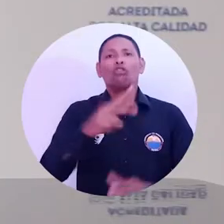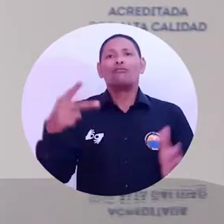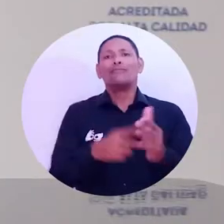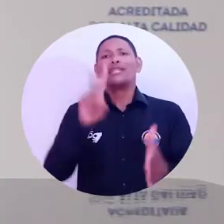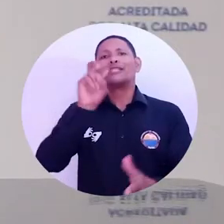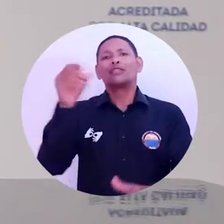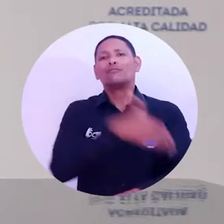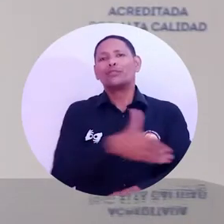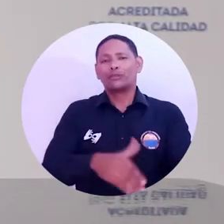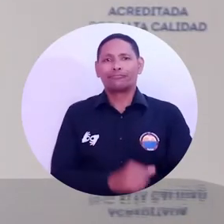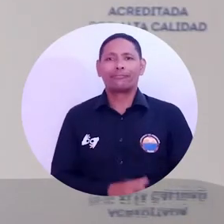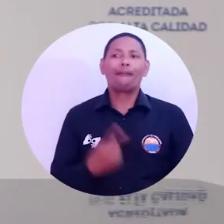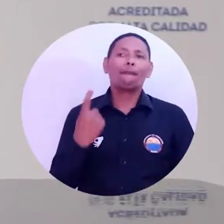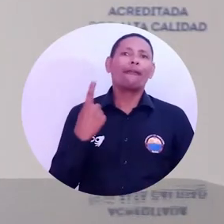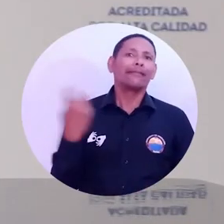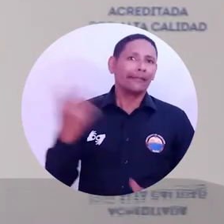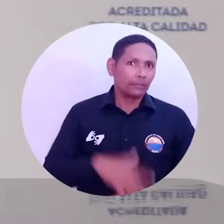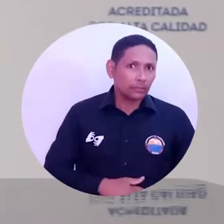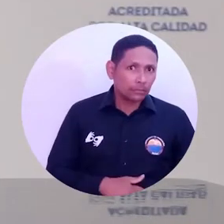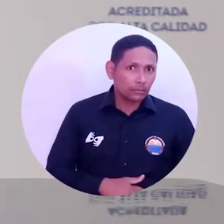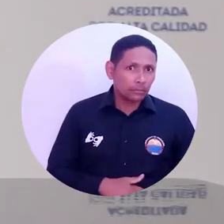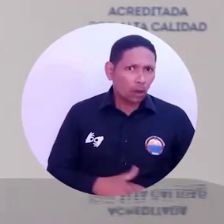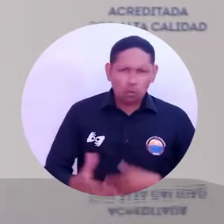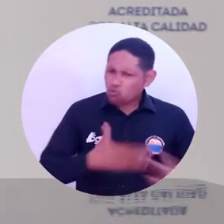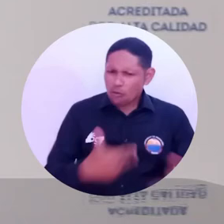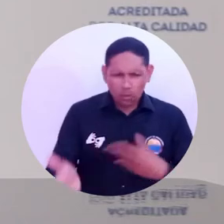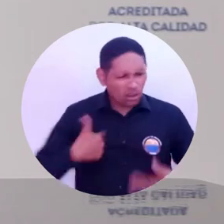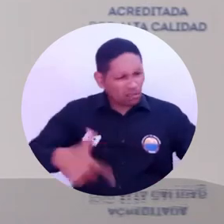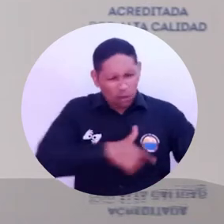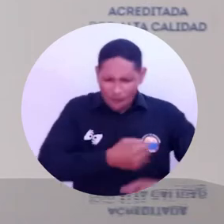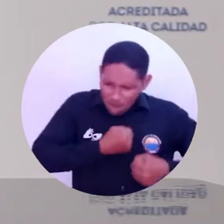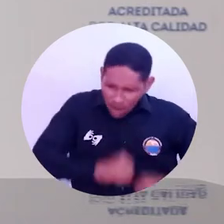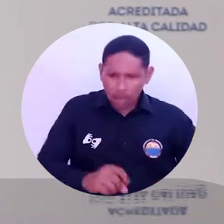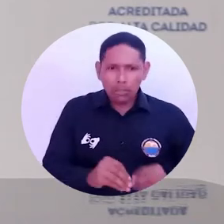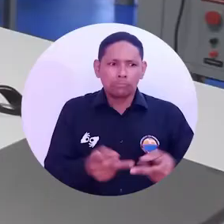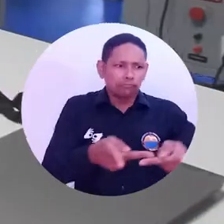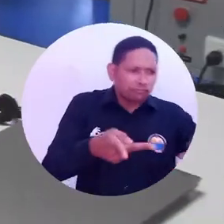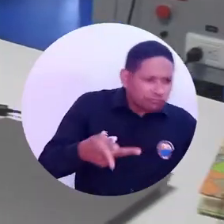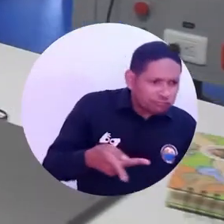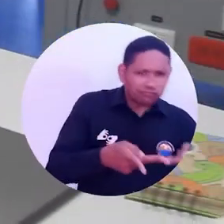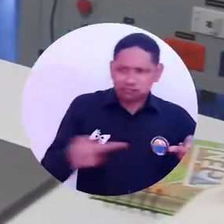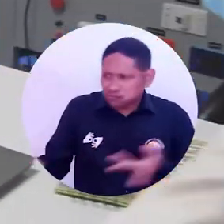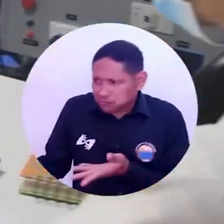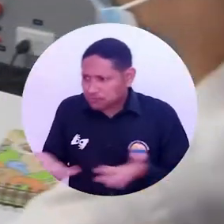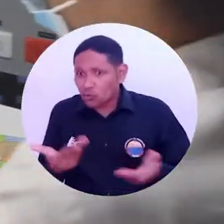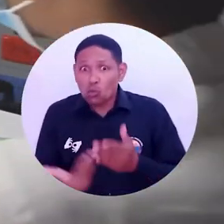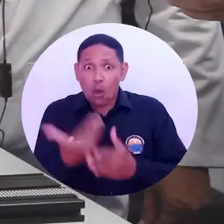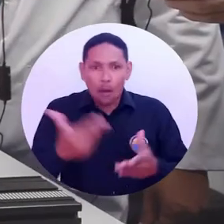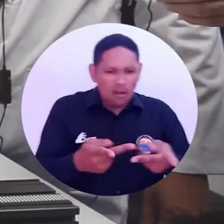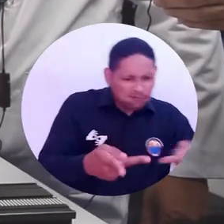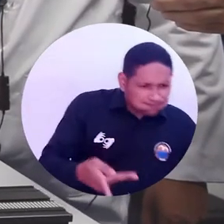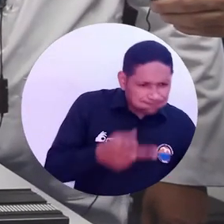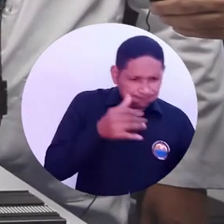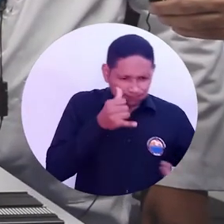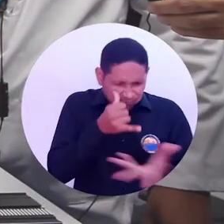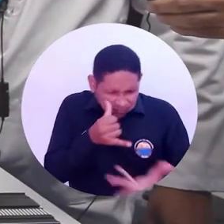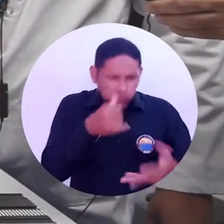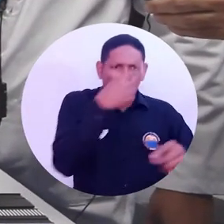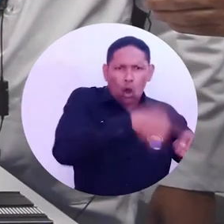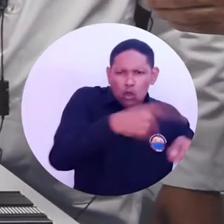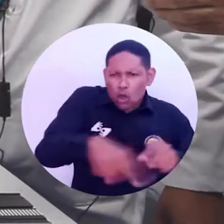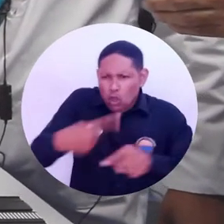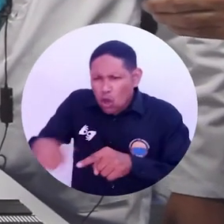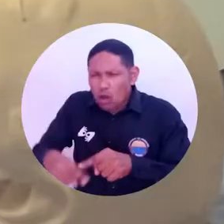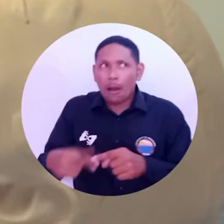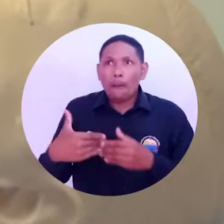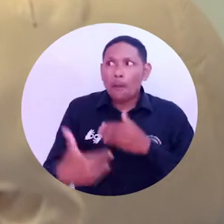Sin embargo, a pesar de eso, hemos logrado seguir inaugurando espacios, abriendo laboratorios y preparándonos para esa alternancia o para